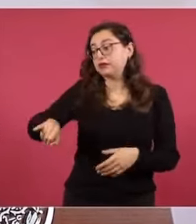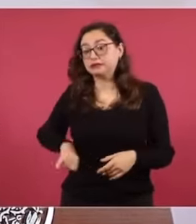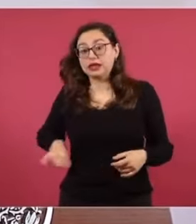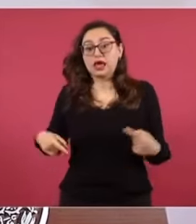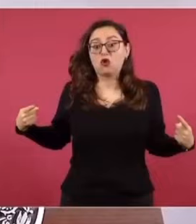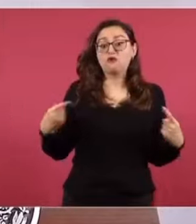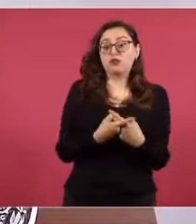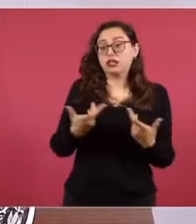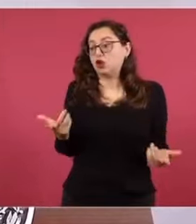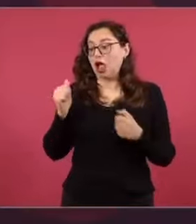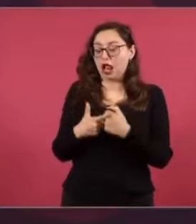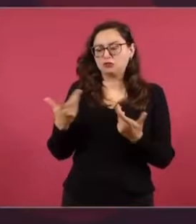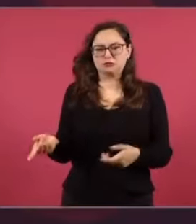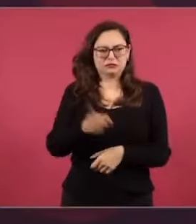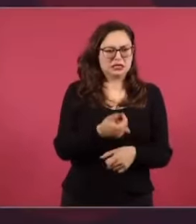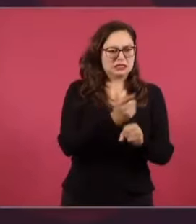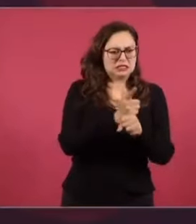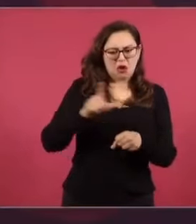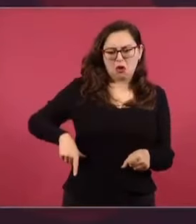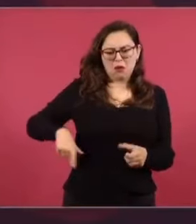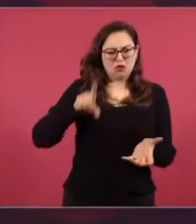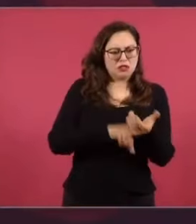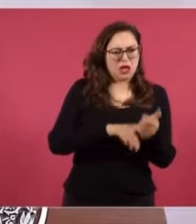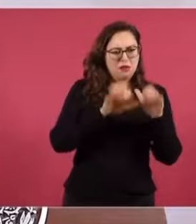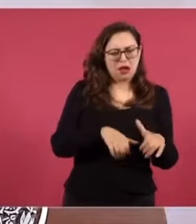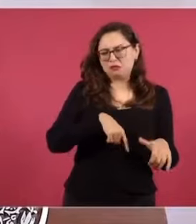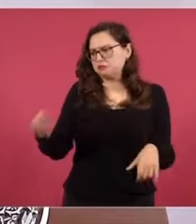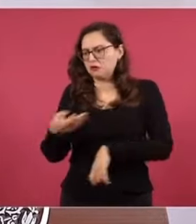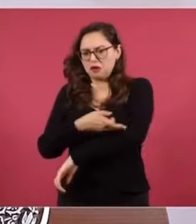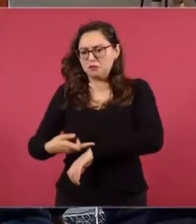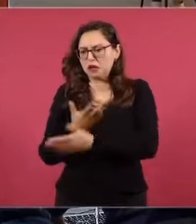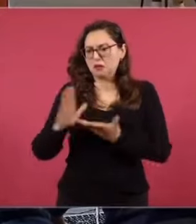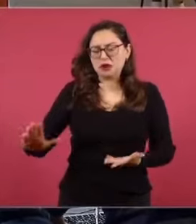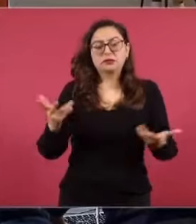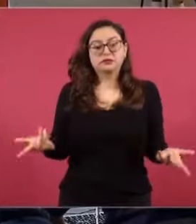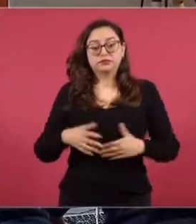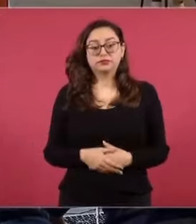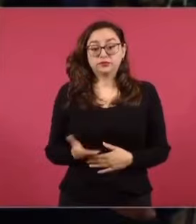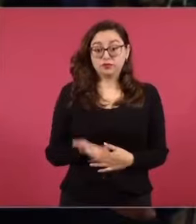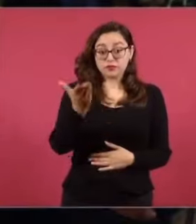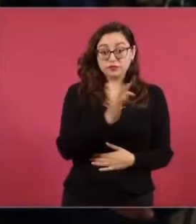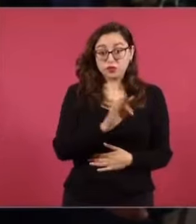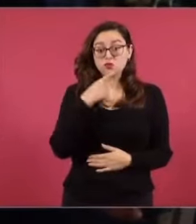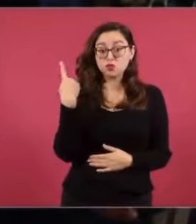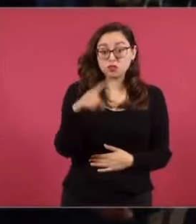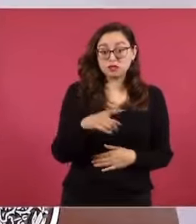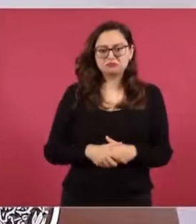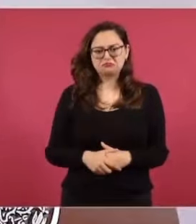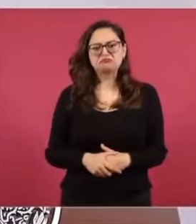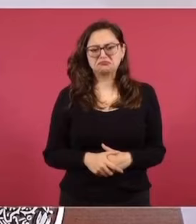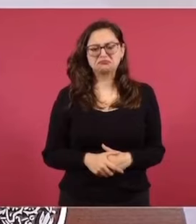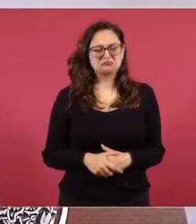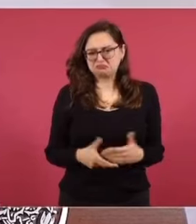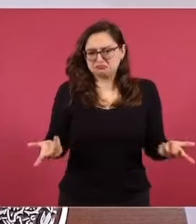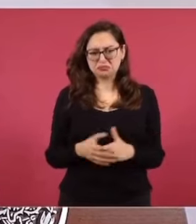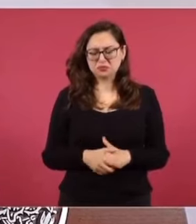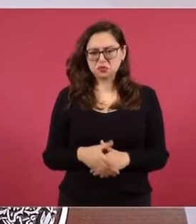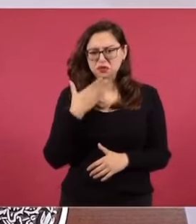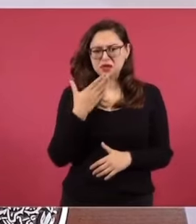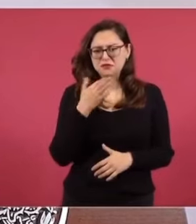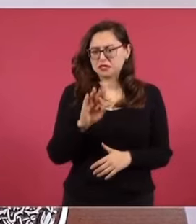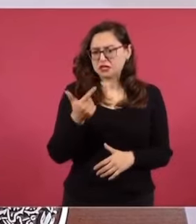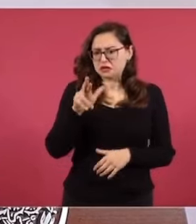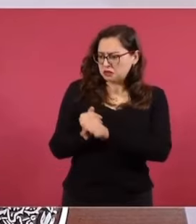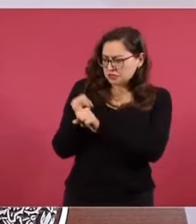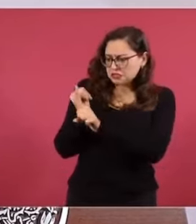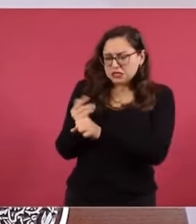entre la familia del licenciado Bartel y él, en este caso, como servidor público. ¿Lo haría usted todavía con los elementos que se están aportando? Sí, sí, que lo haga la